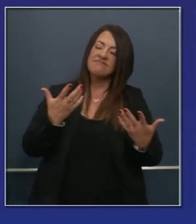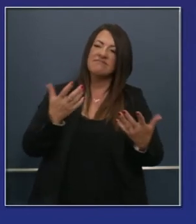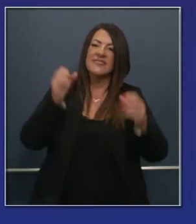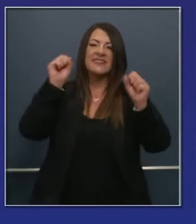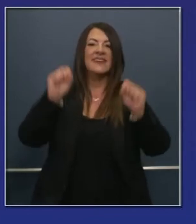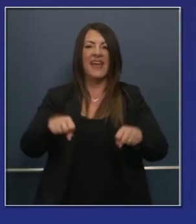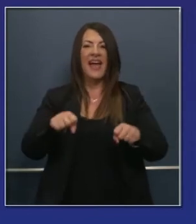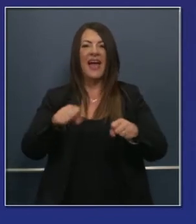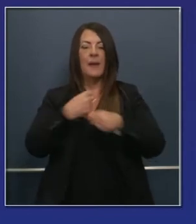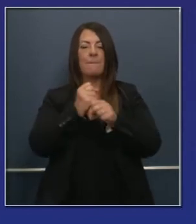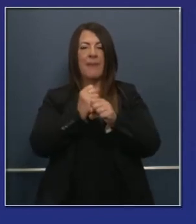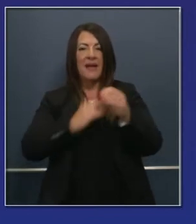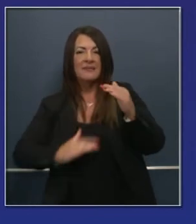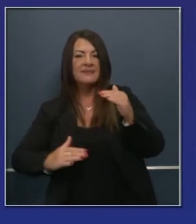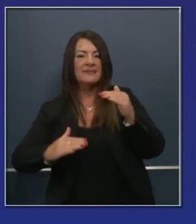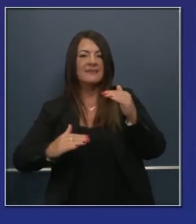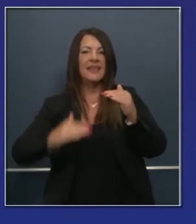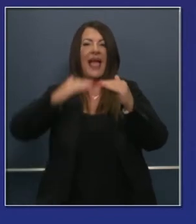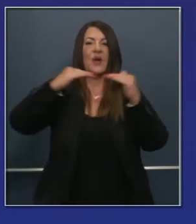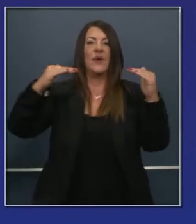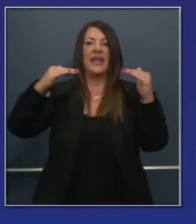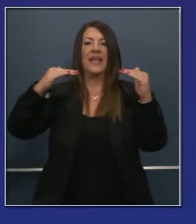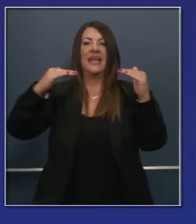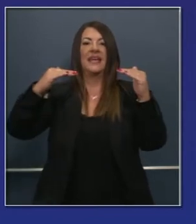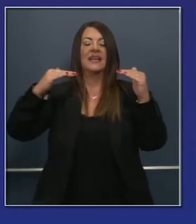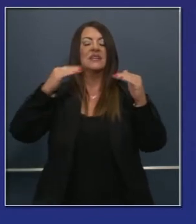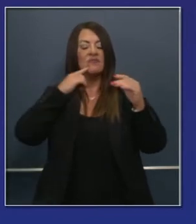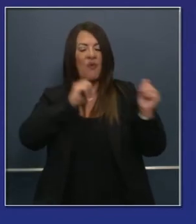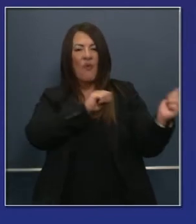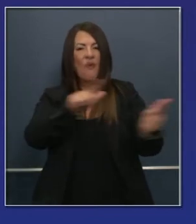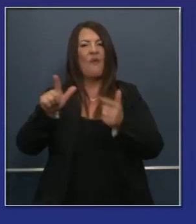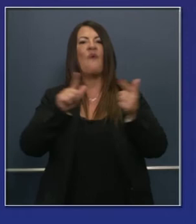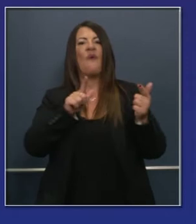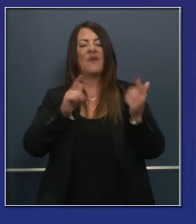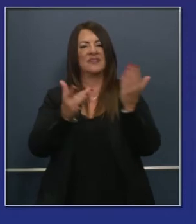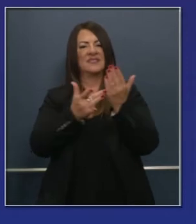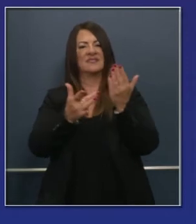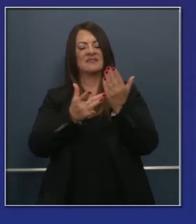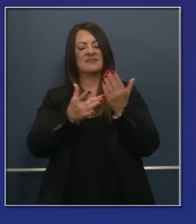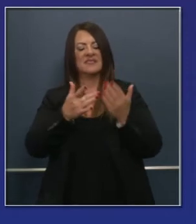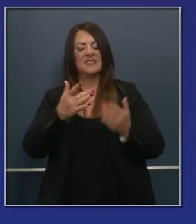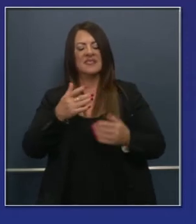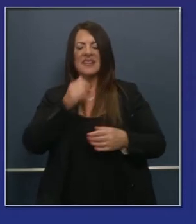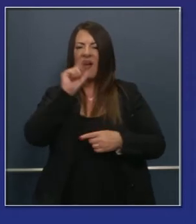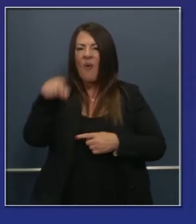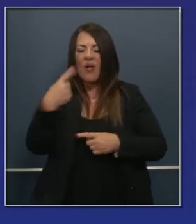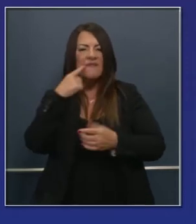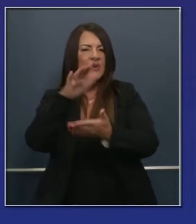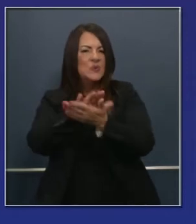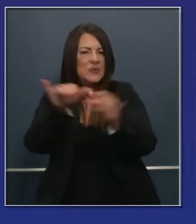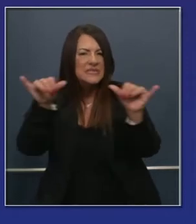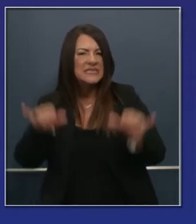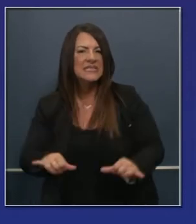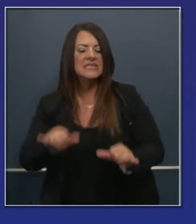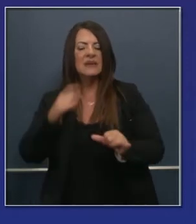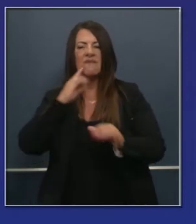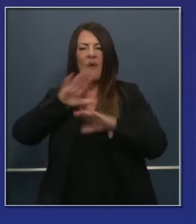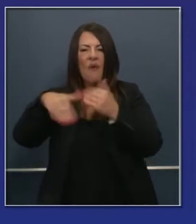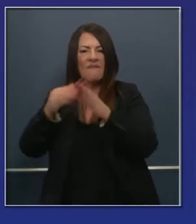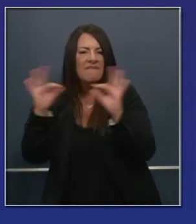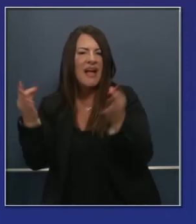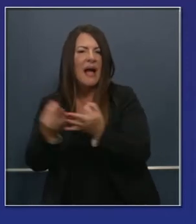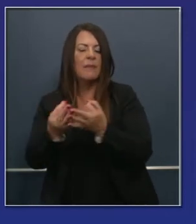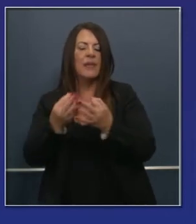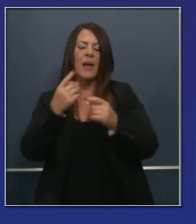lidiar con estos problemas de desigualdad y esta brecha que trasciende el sistema